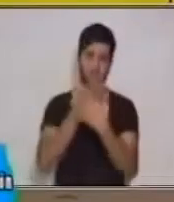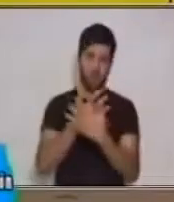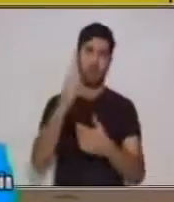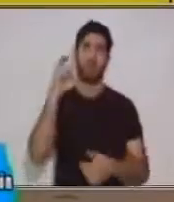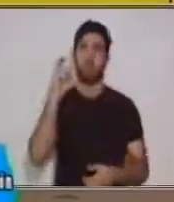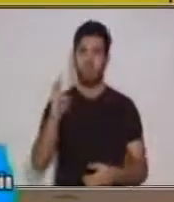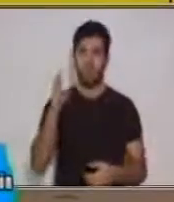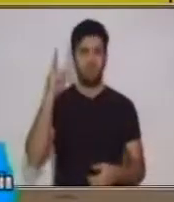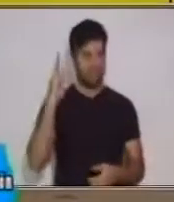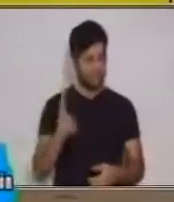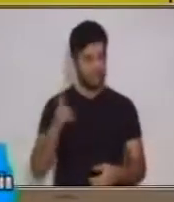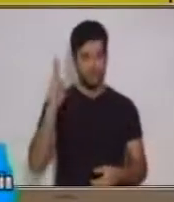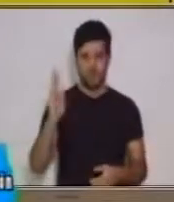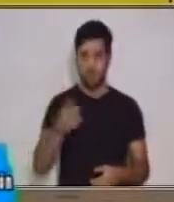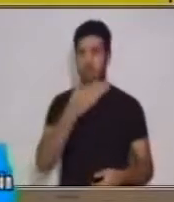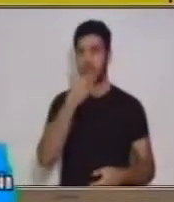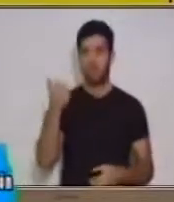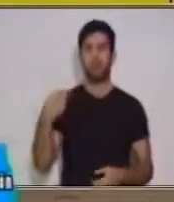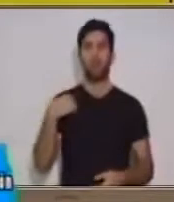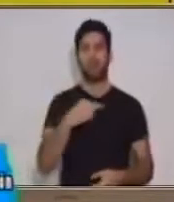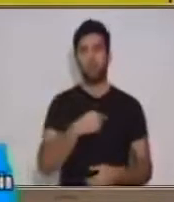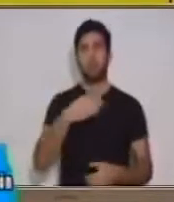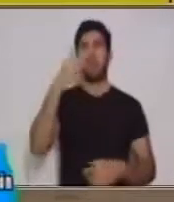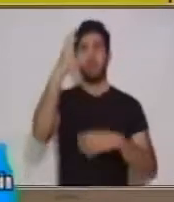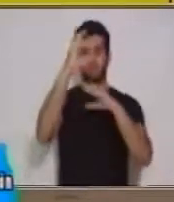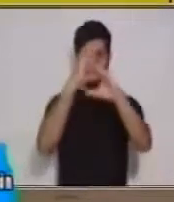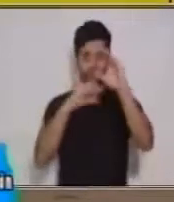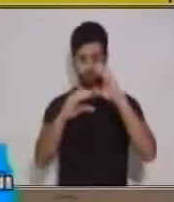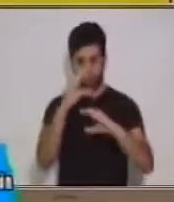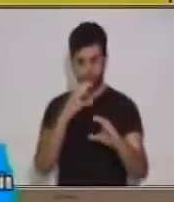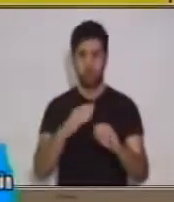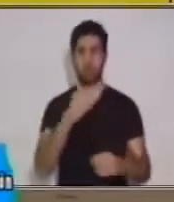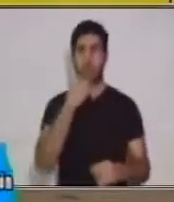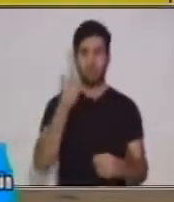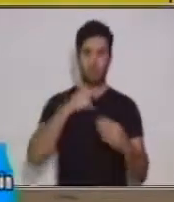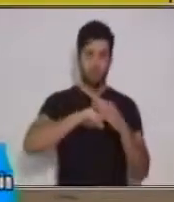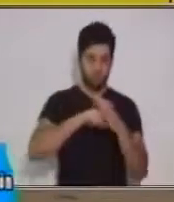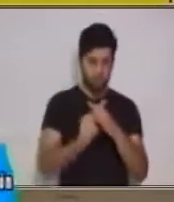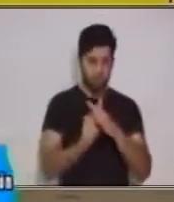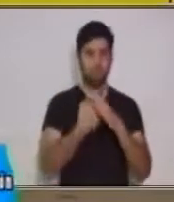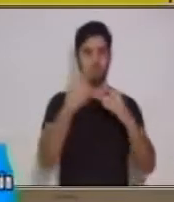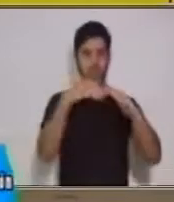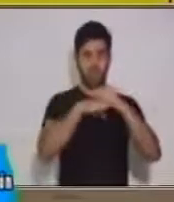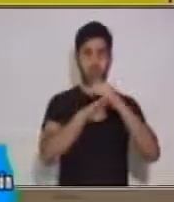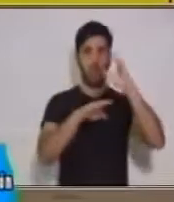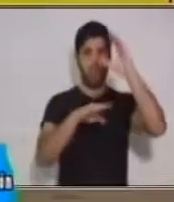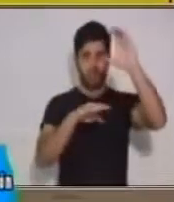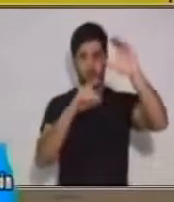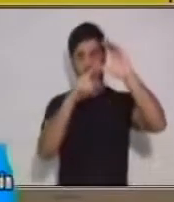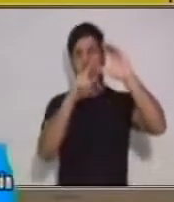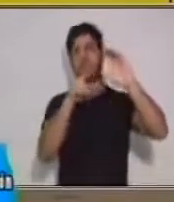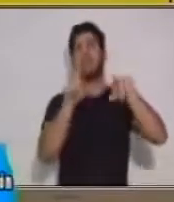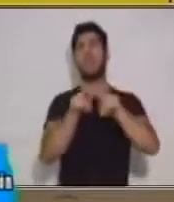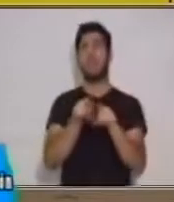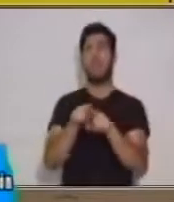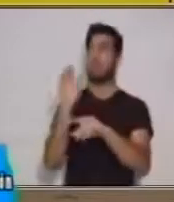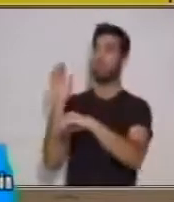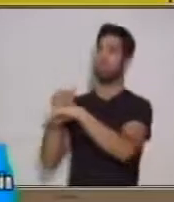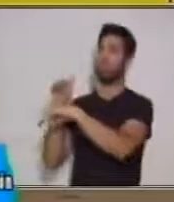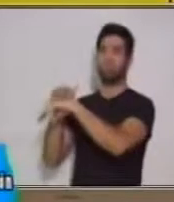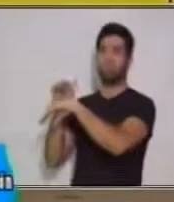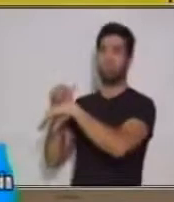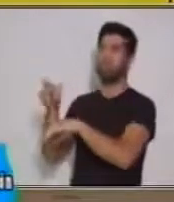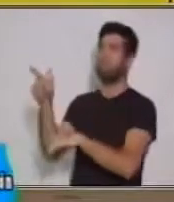siempre, siempre, debemos colocar la introducción. ¿Qué decimos de la introducción? Bueno, que era un atrayente al lector.